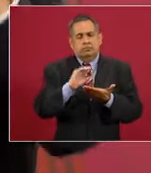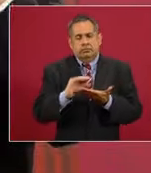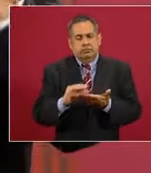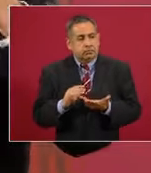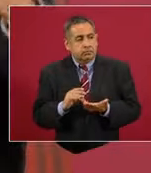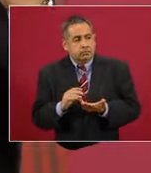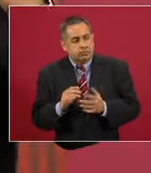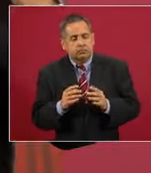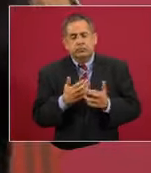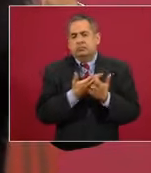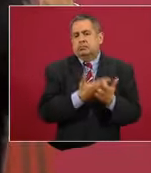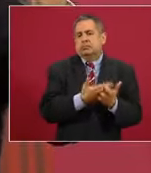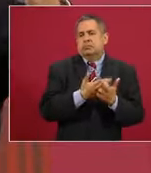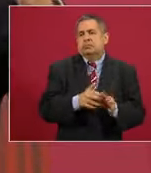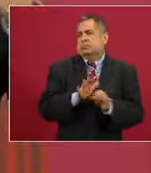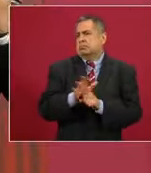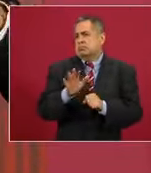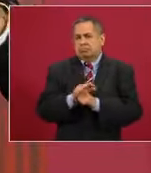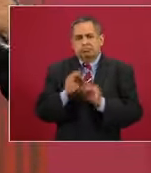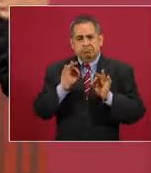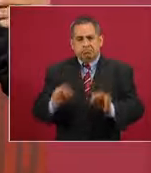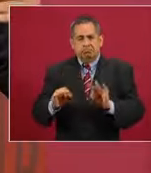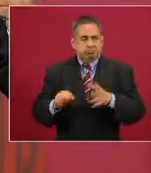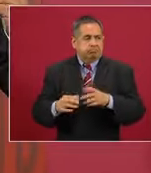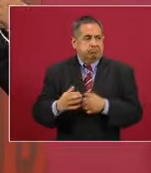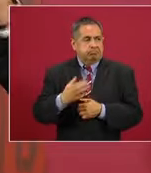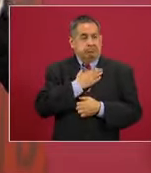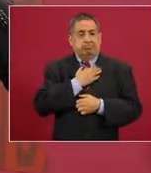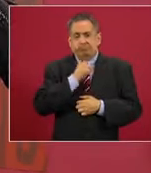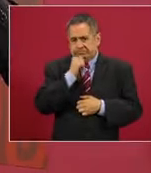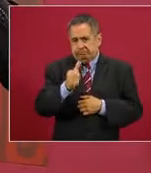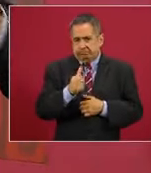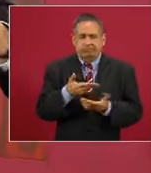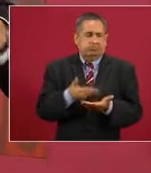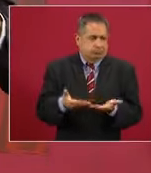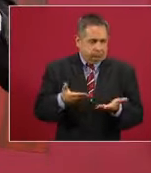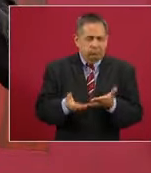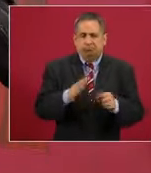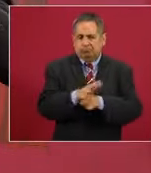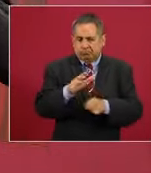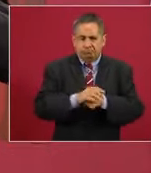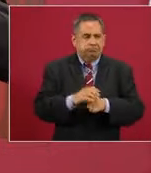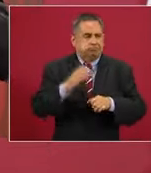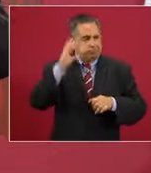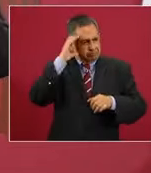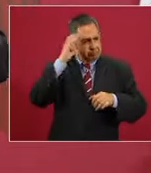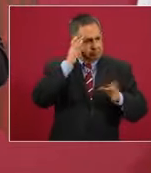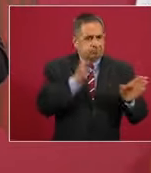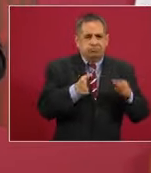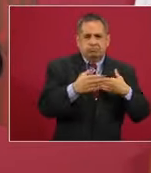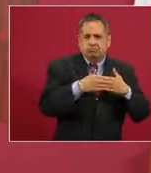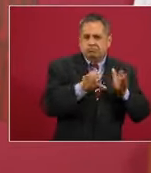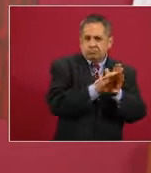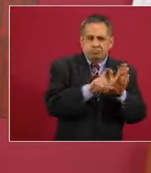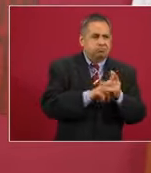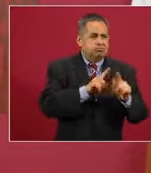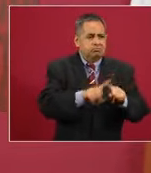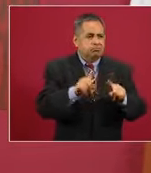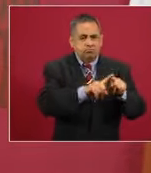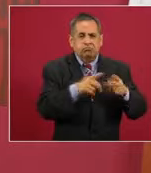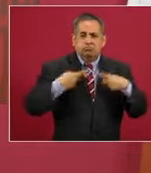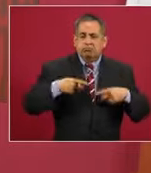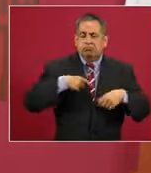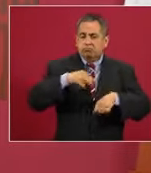quiere decir que tenemos camas disponibles, tenemos equipos y sobre todo personal